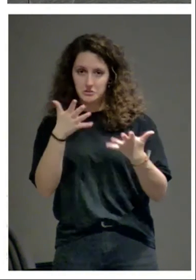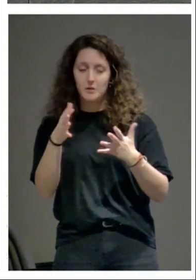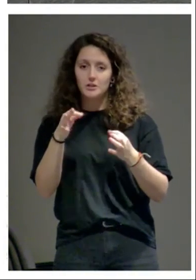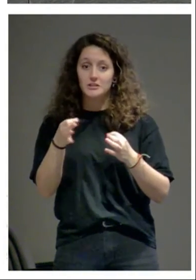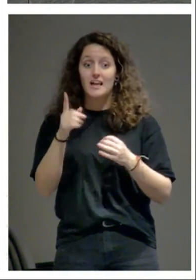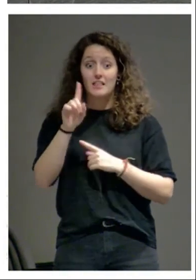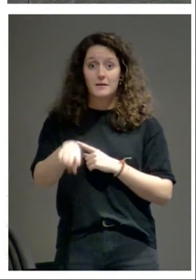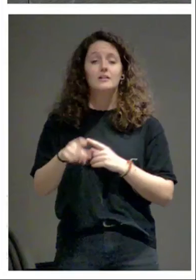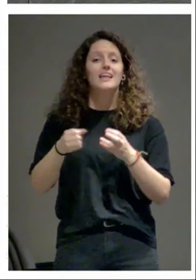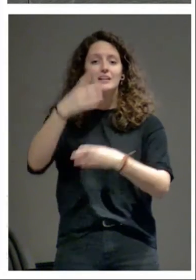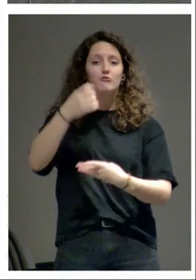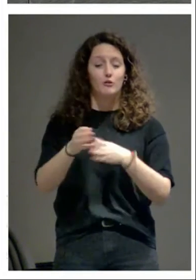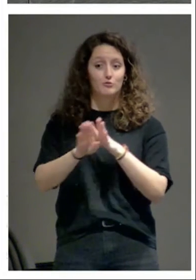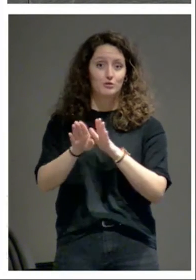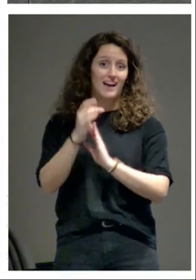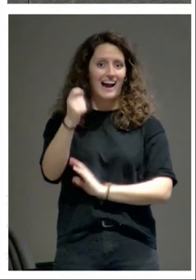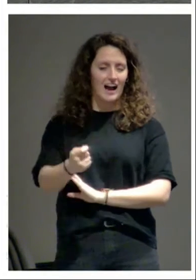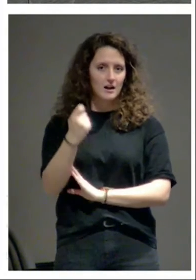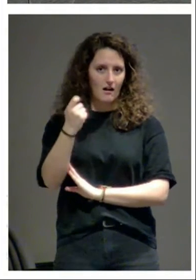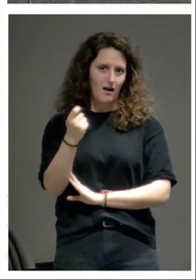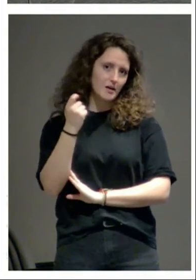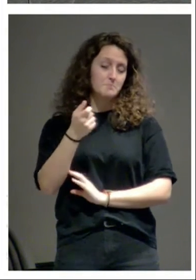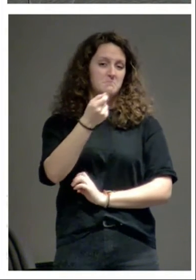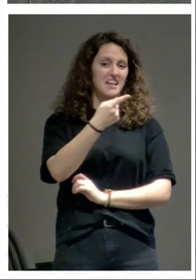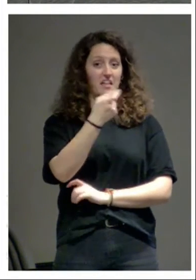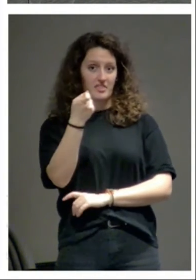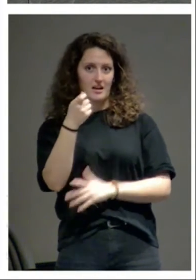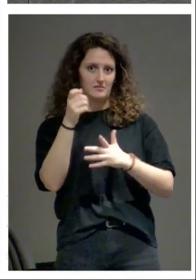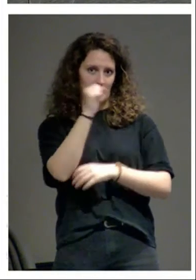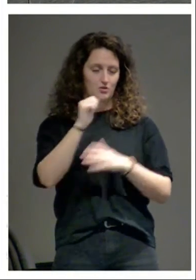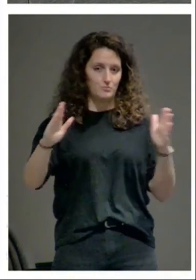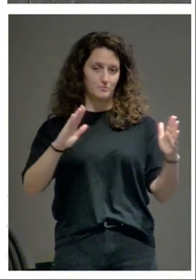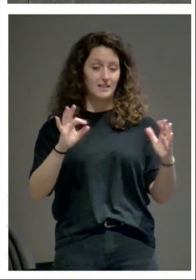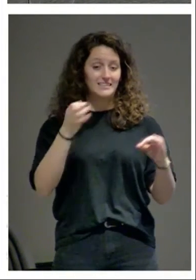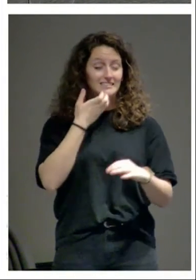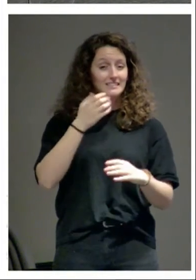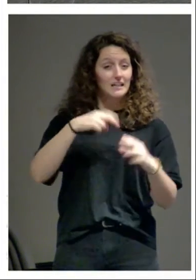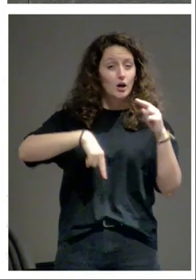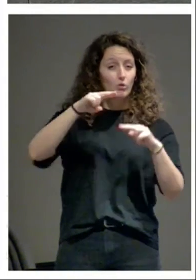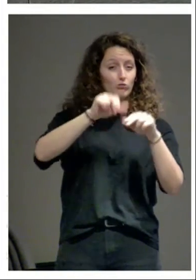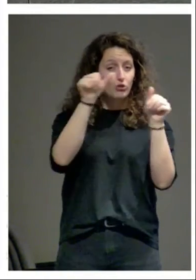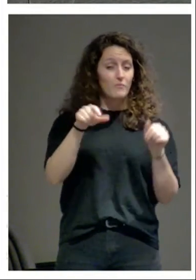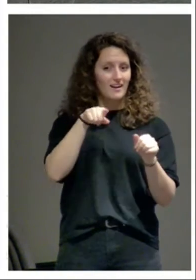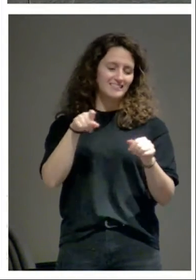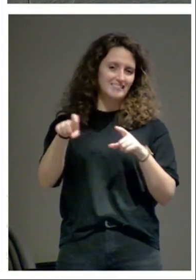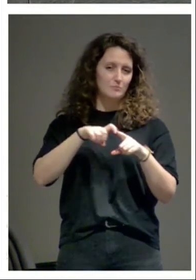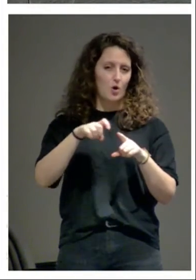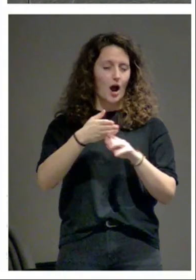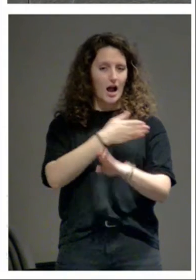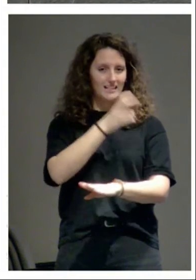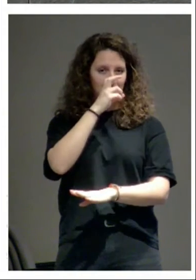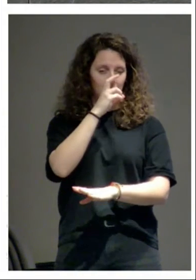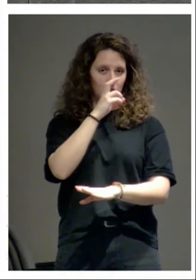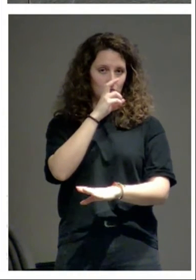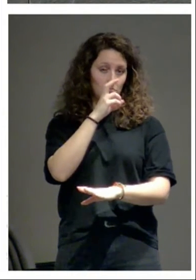que siguen a Jaca y ya nos ponemos hacia 1100 o sea que si encontramos un aparejo de este tipo antiguo anterior al aparejo